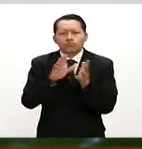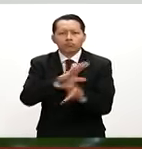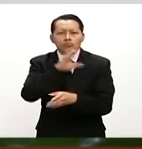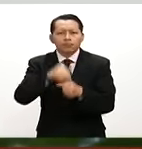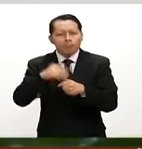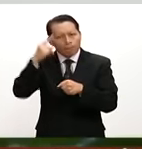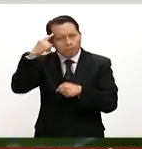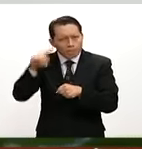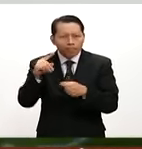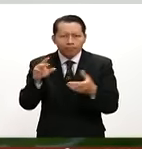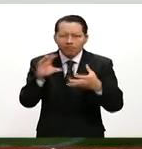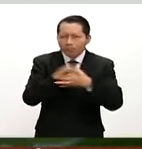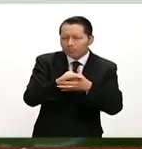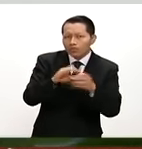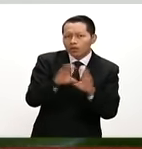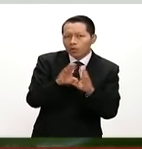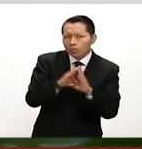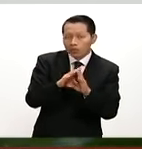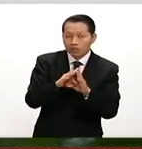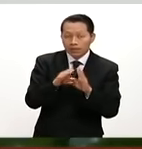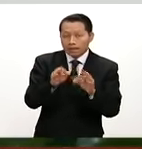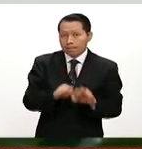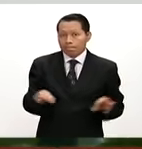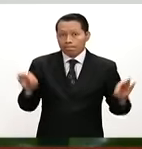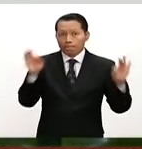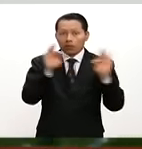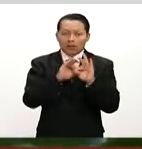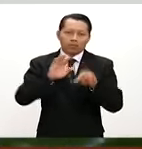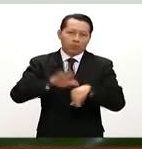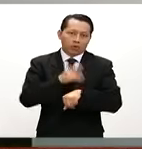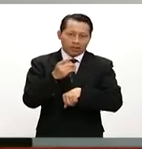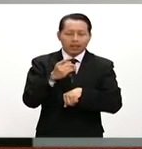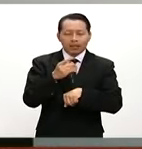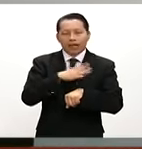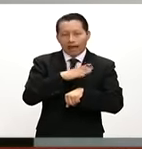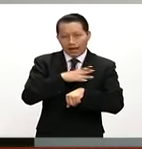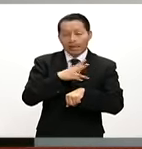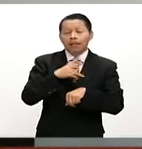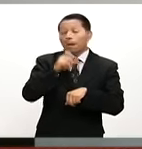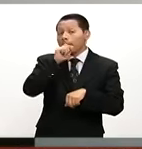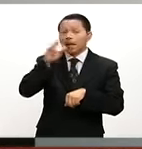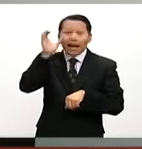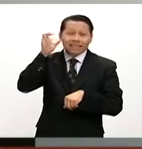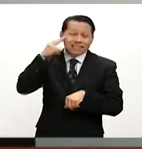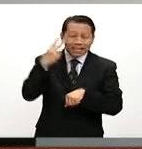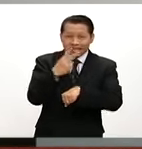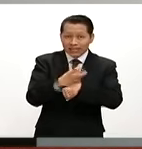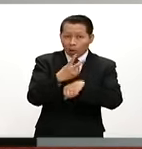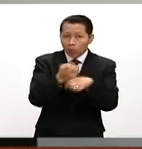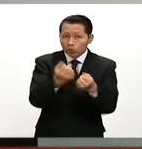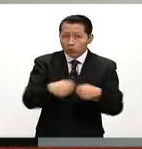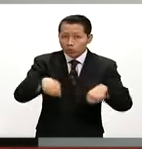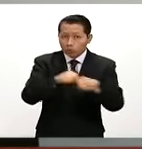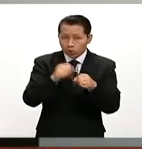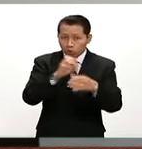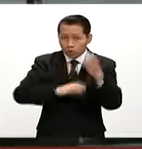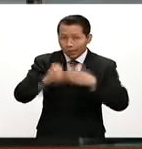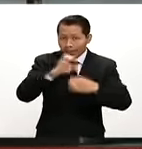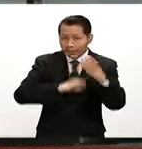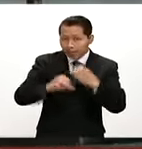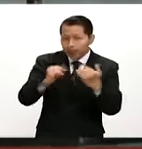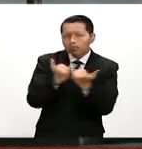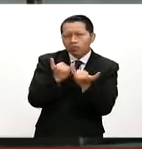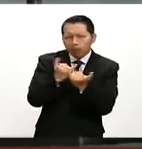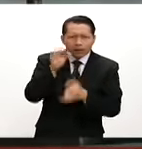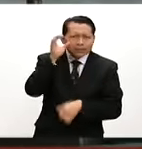¿Y por qué es importante? Bueno, pues es importante porque es nuestro segundo socio comercial, es un país china que ha